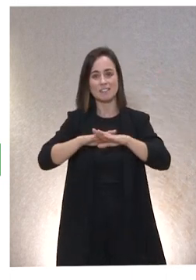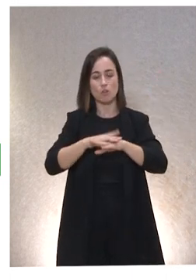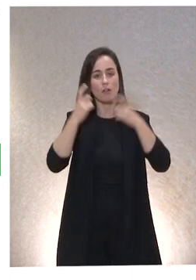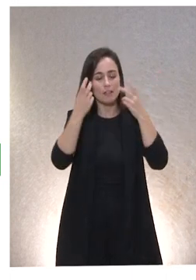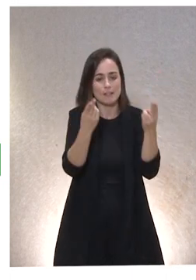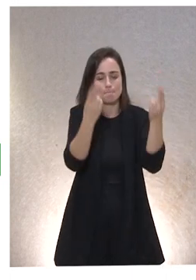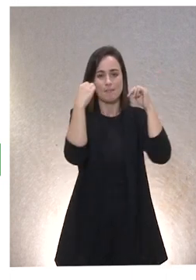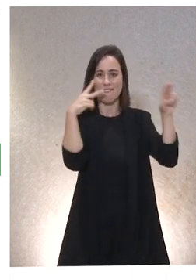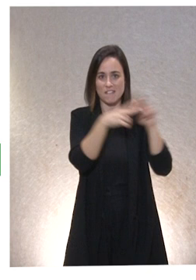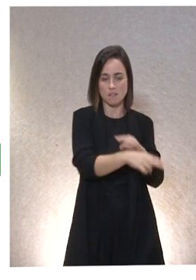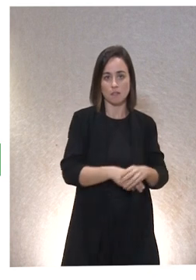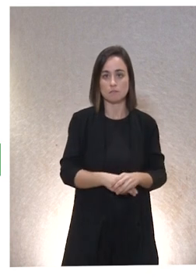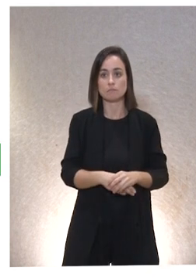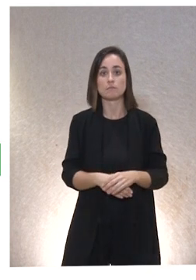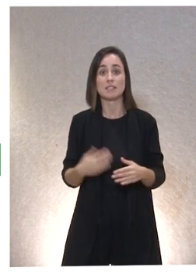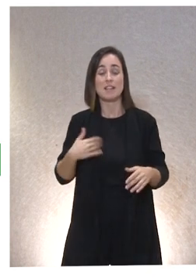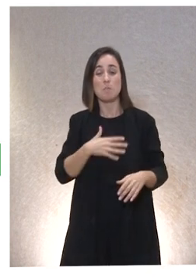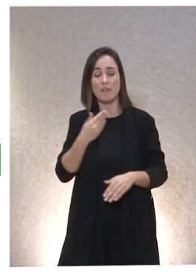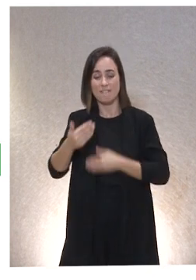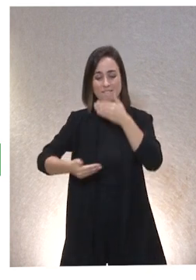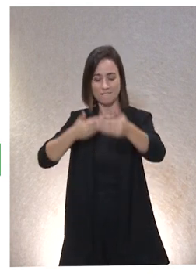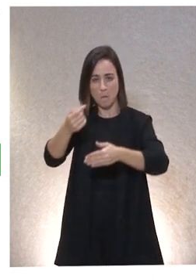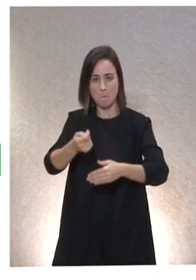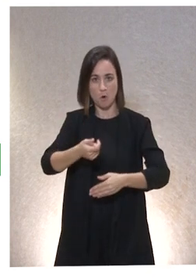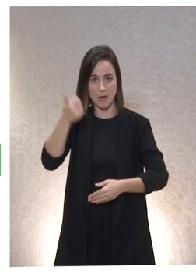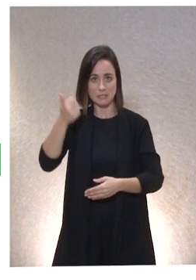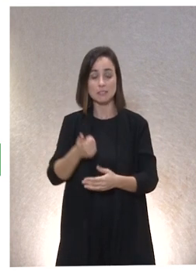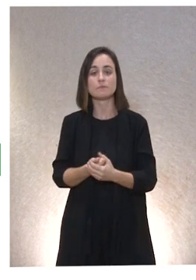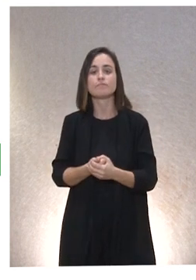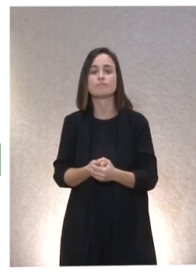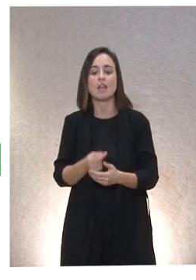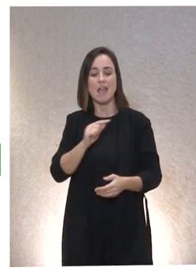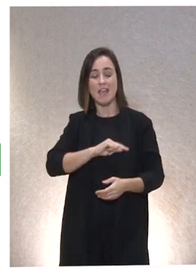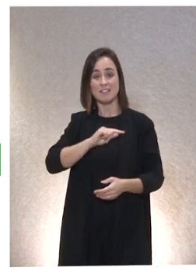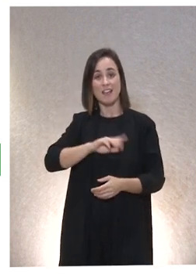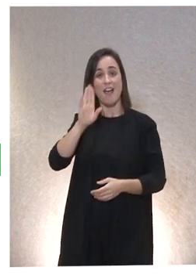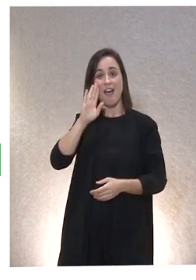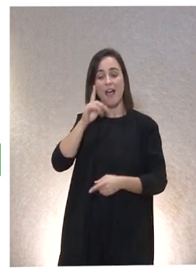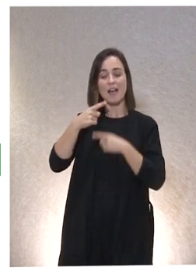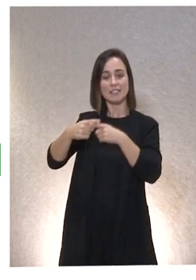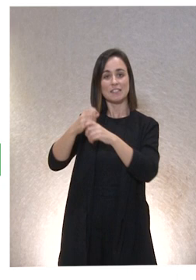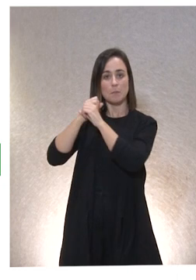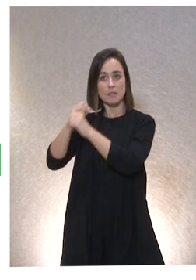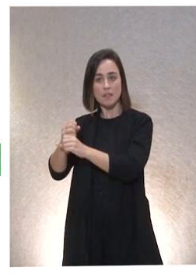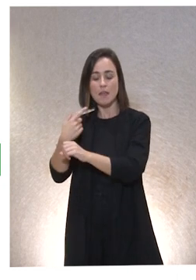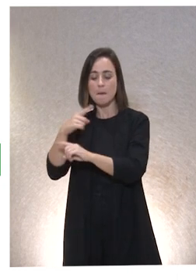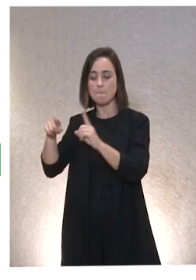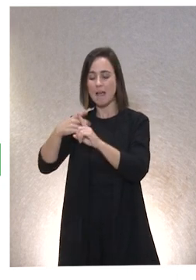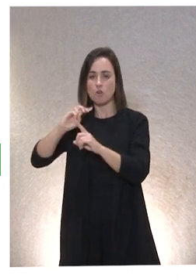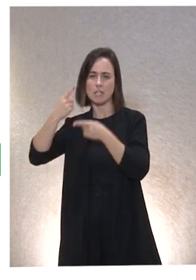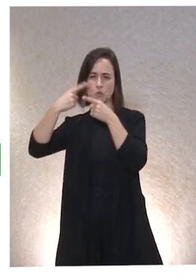A partir de aquí podemos avanzar un poquito más ya en positivo sobre qué es la ética de la interdependencia y podemos ir considerando estas cuestiones.